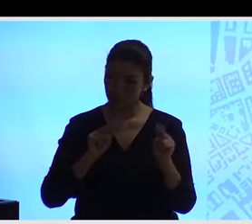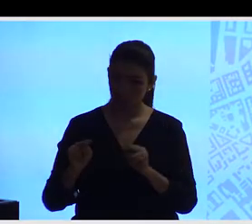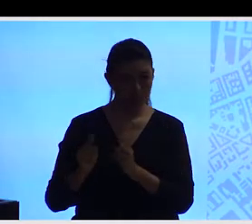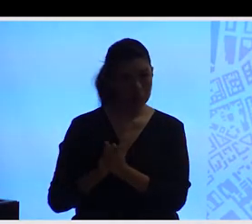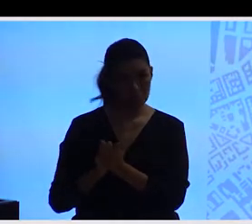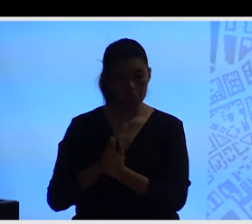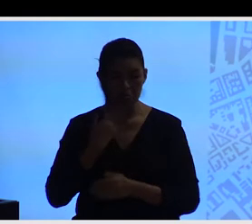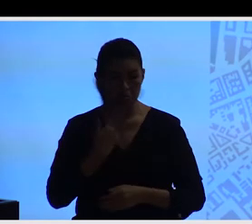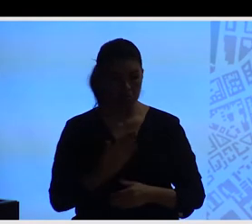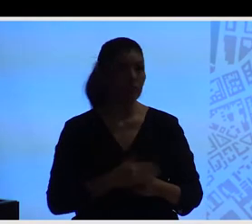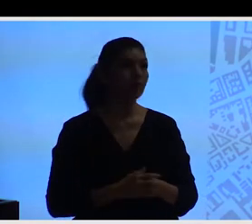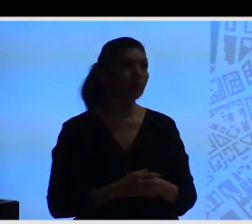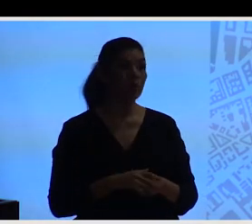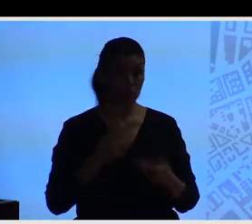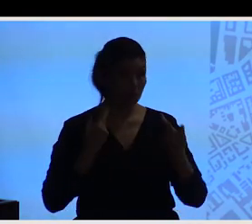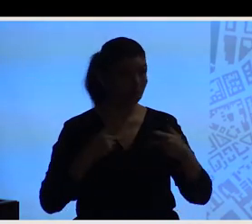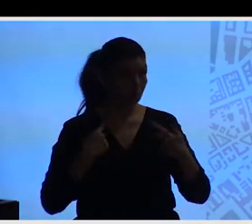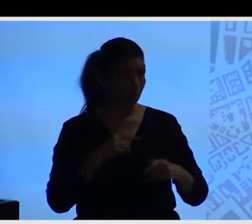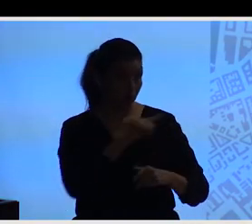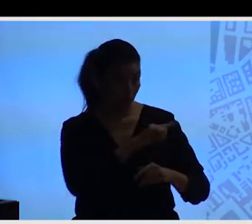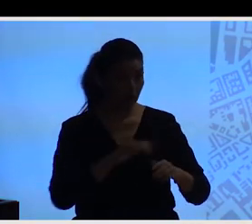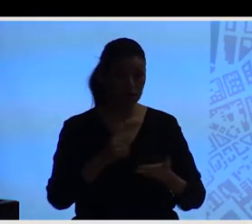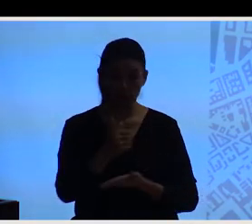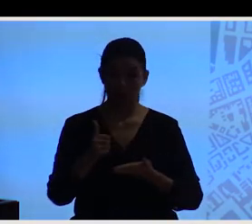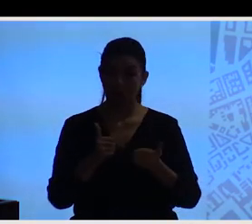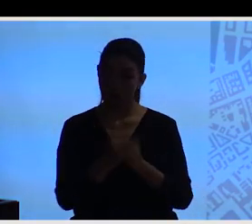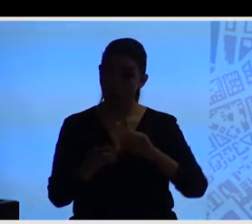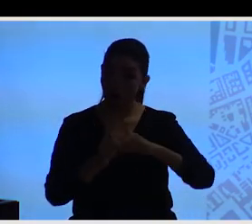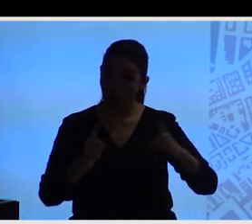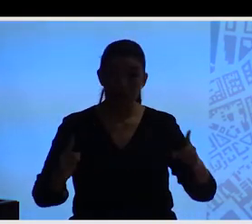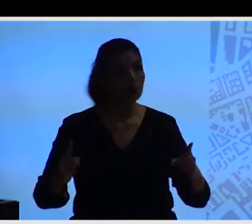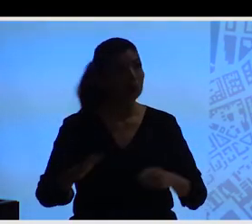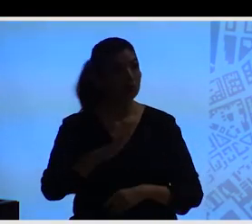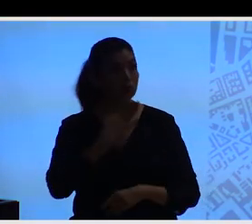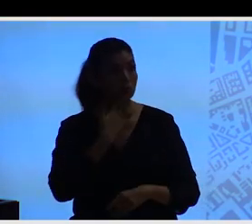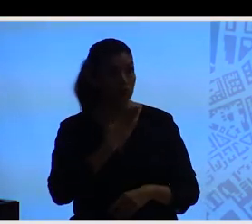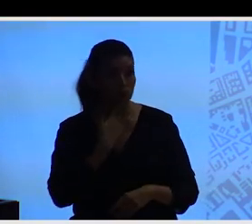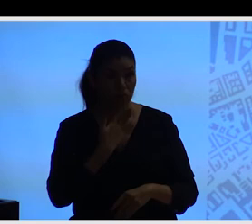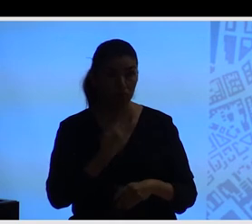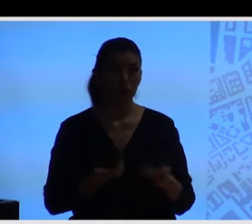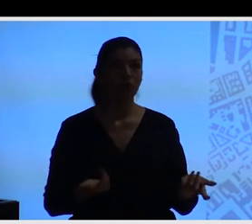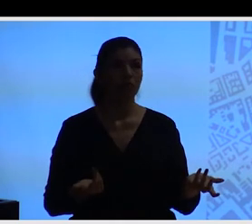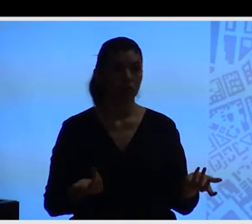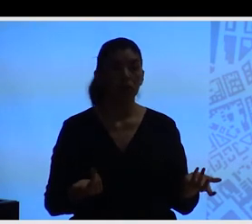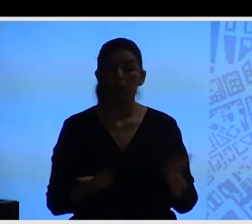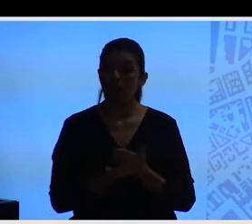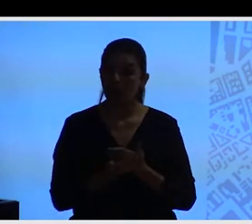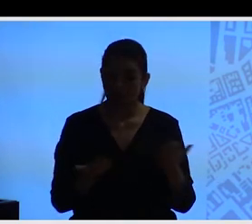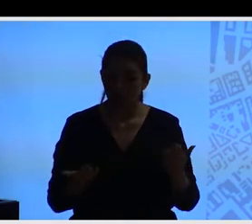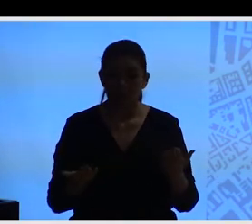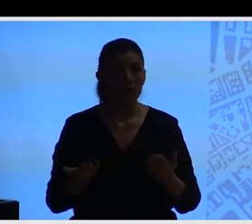Y después también son muy buenos diseñadores. sea, hay también un impacto dado por la calidad de los diseños